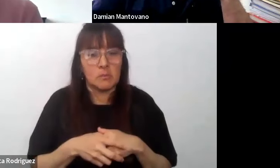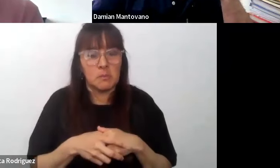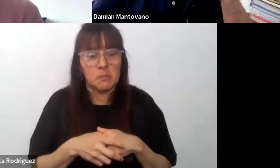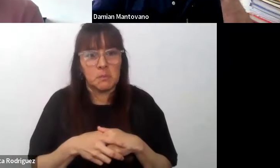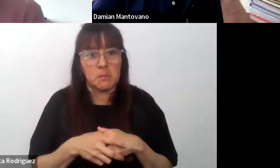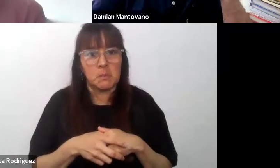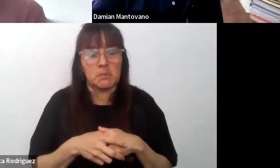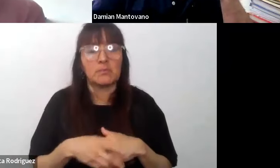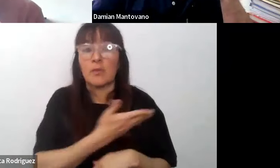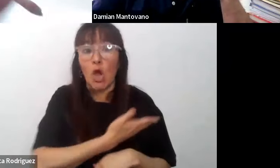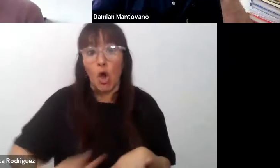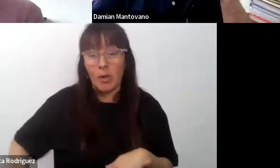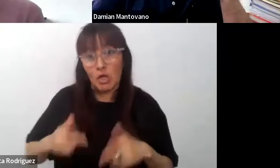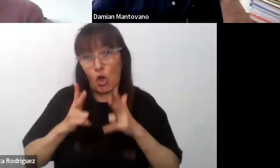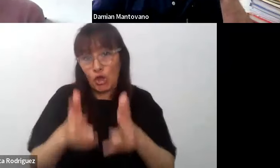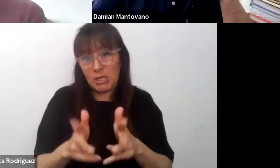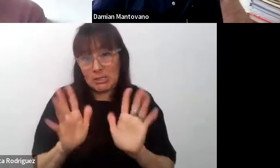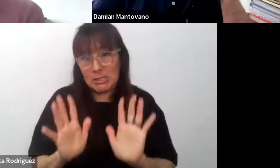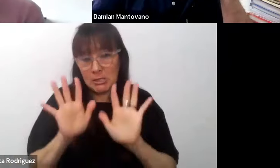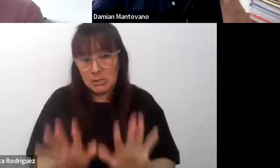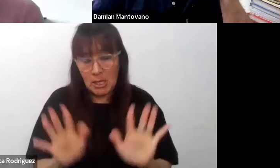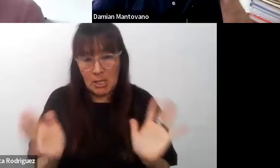que el gobierno dice en todo caso